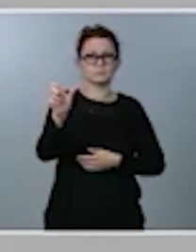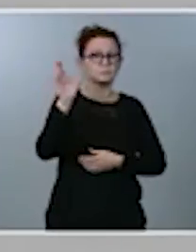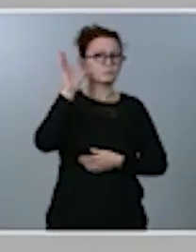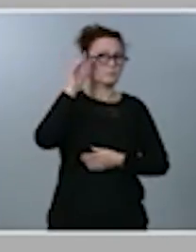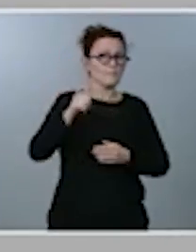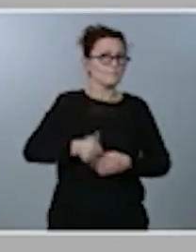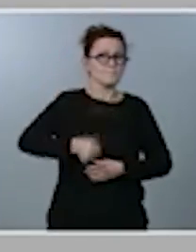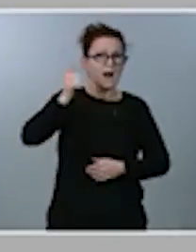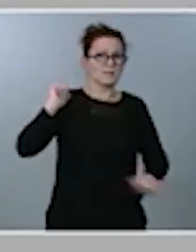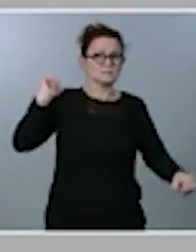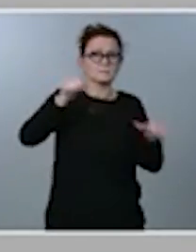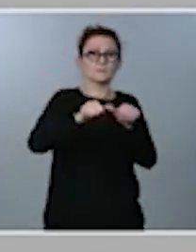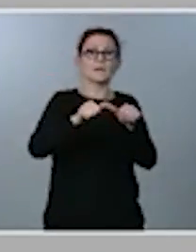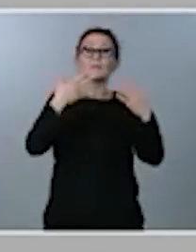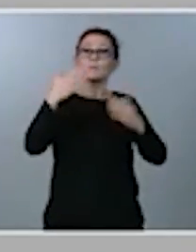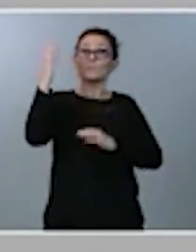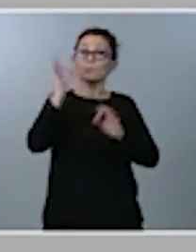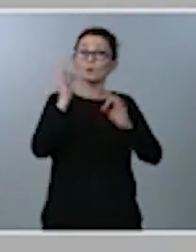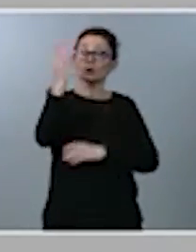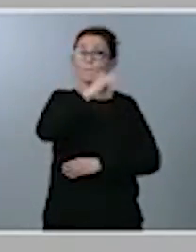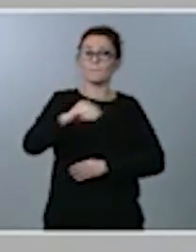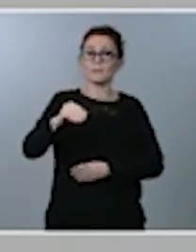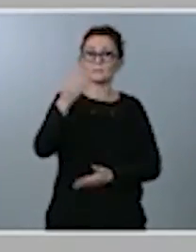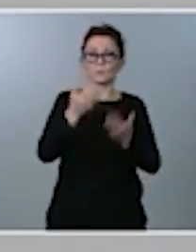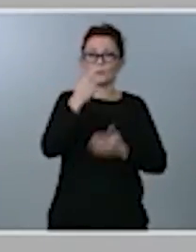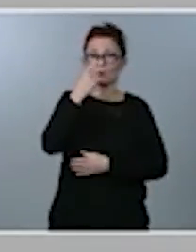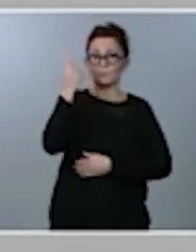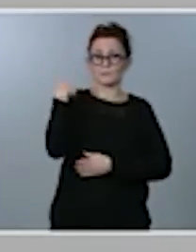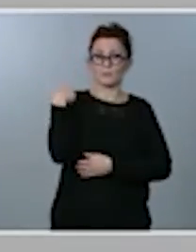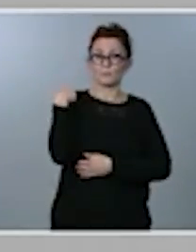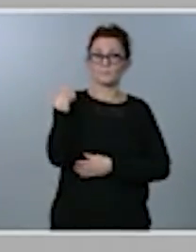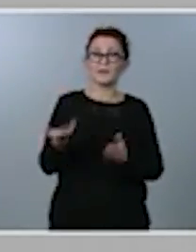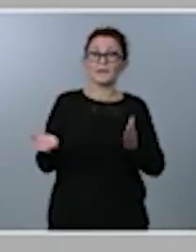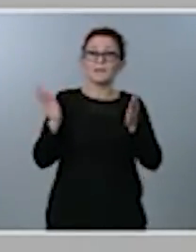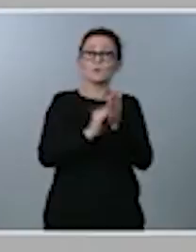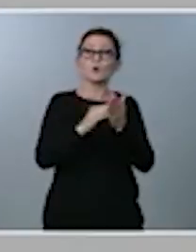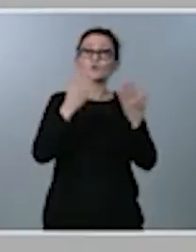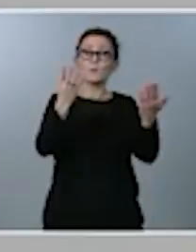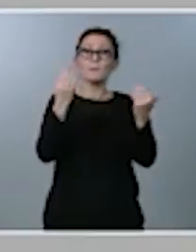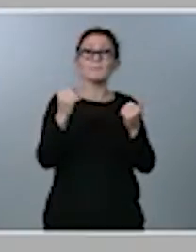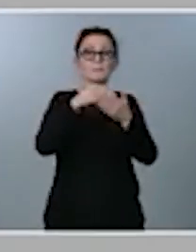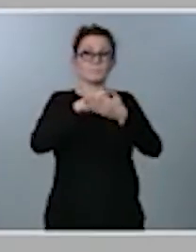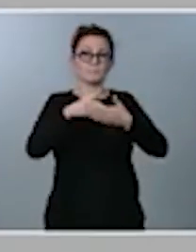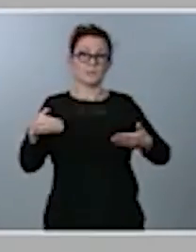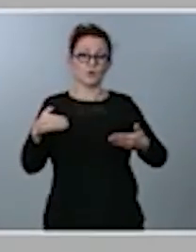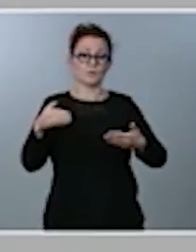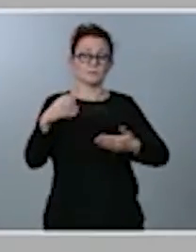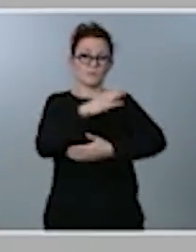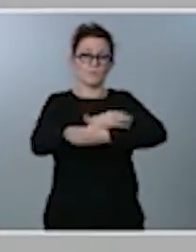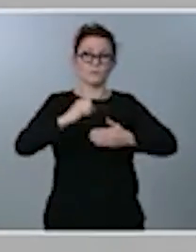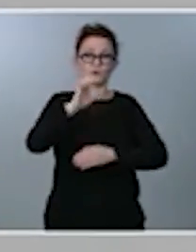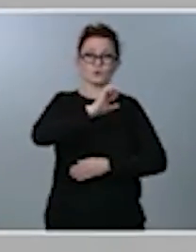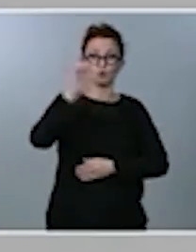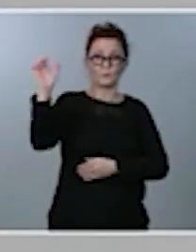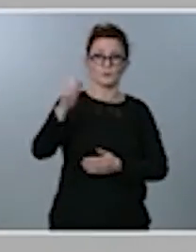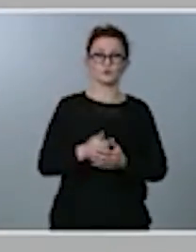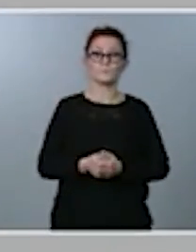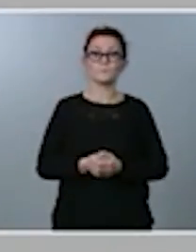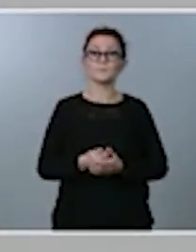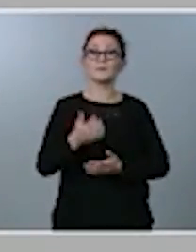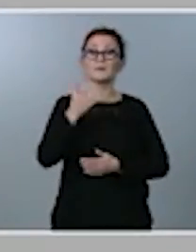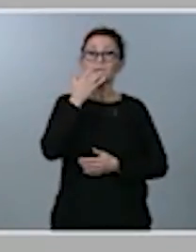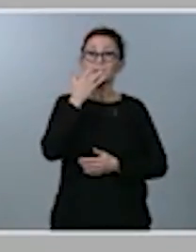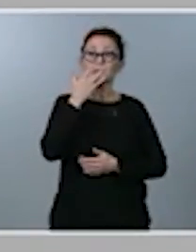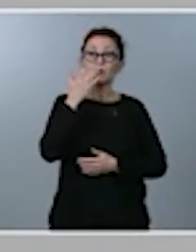más que el año anterior e incluyendo casi 9.000 millones de los fondos europeos. Sin esos fondos comunitarios,